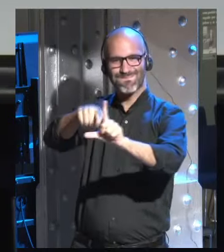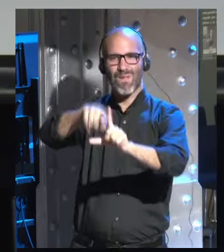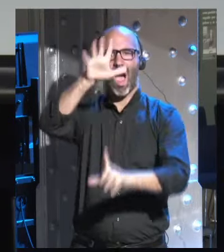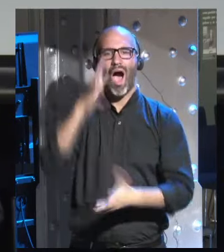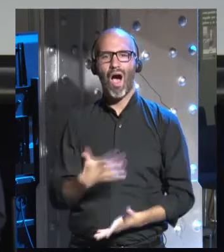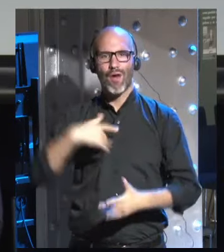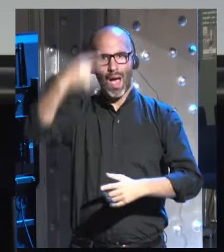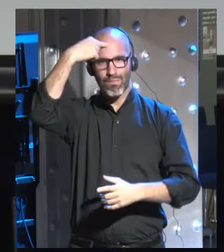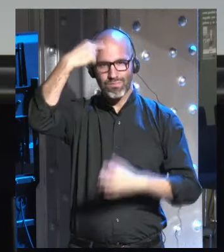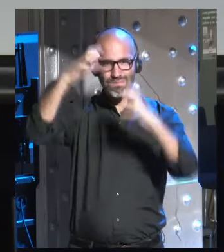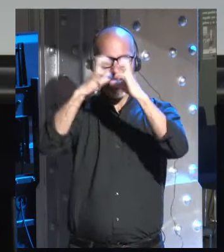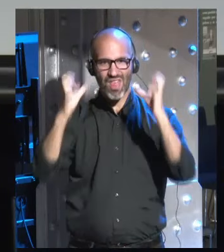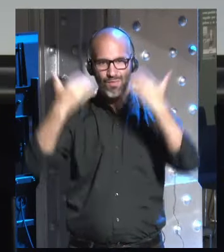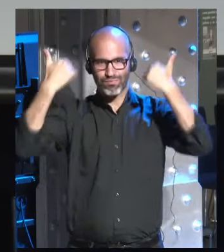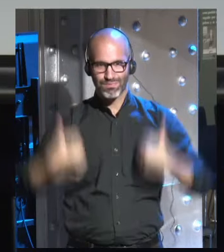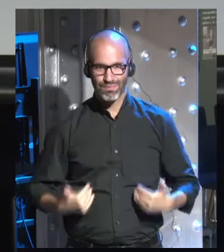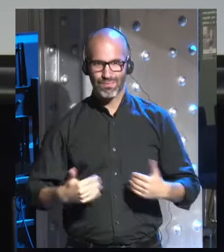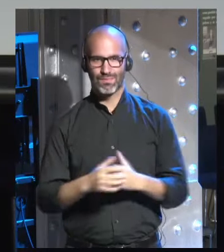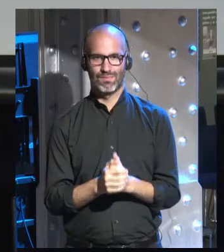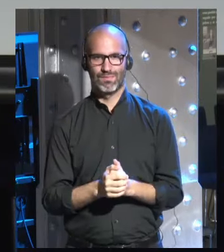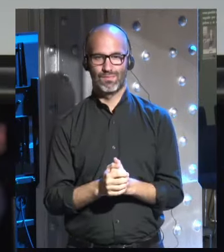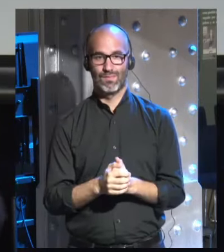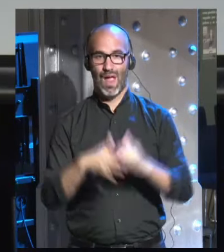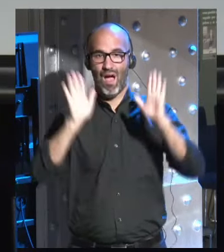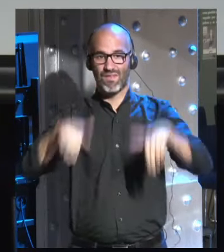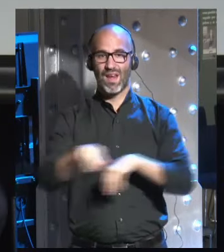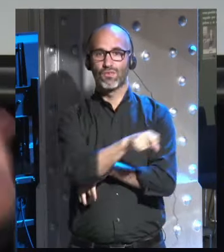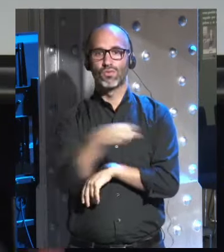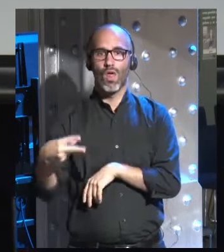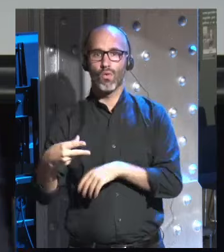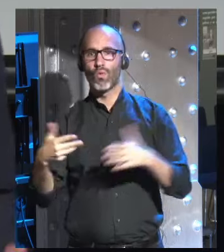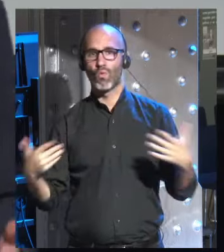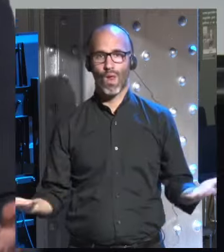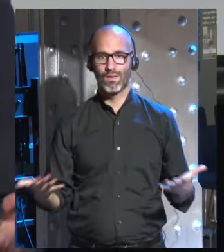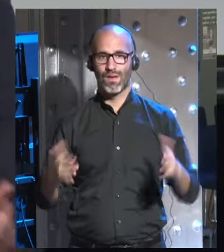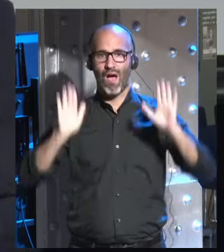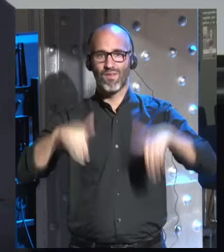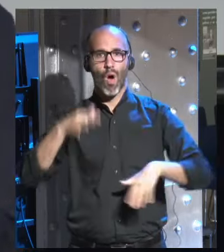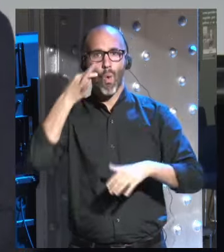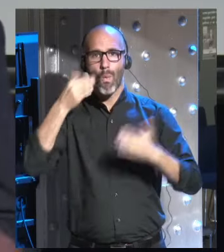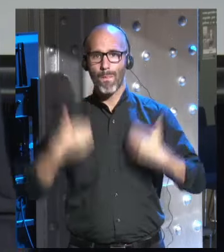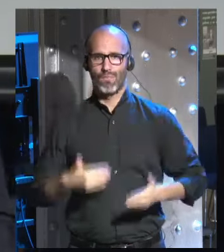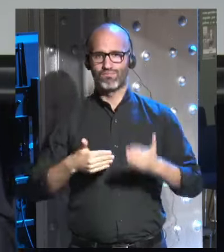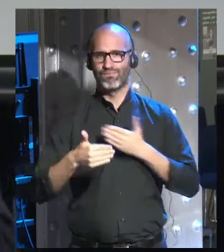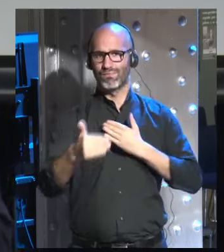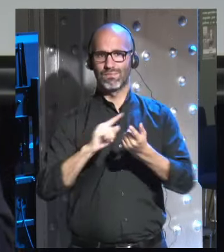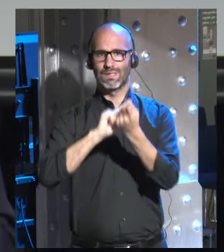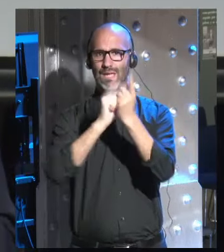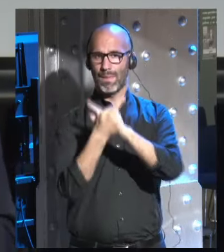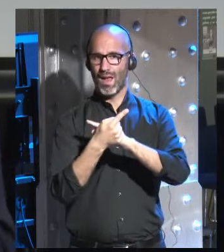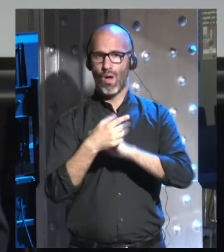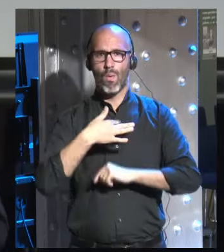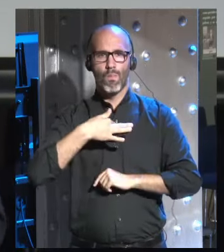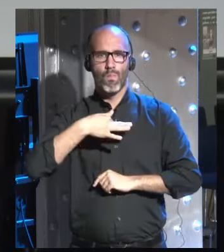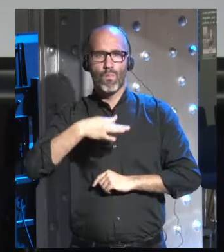cerebros y mentes. Como resultado, los humanos cambiarán, quizá